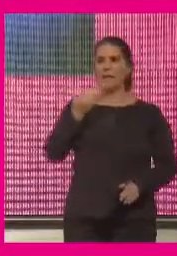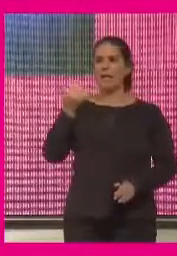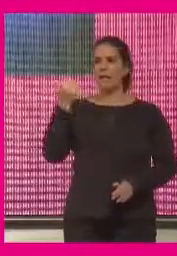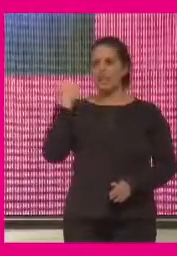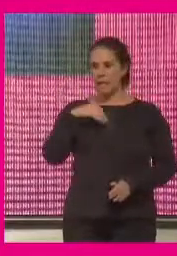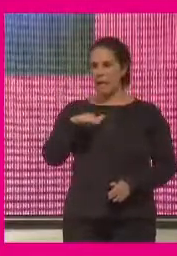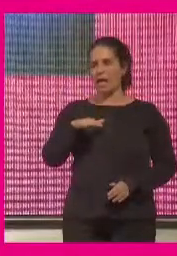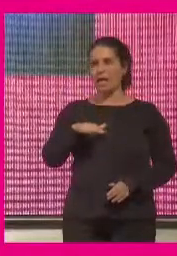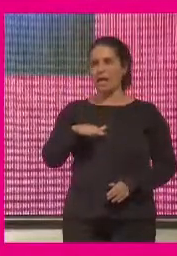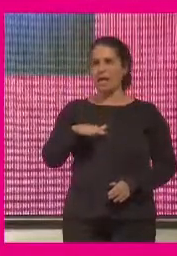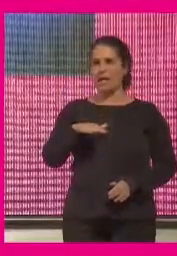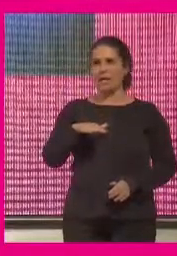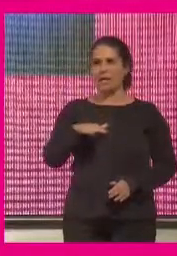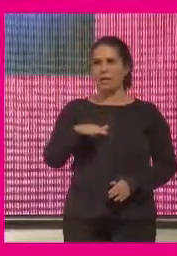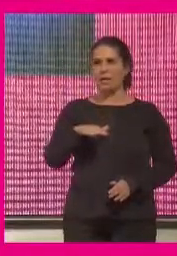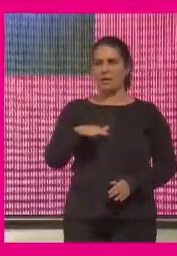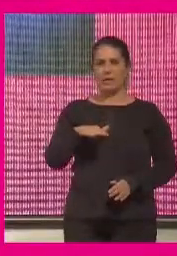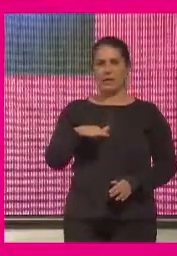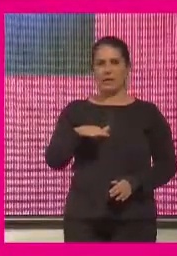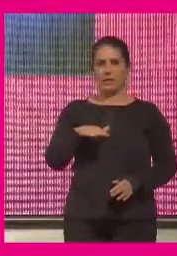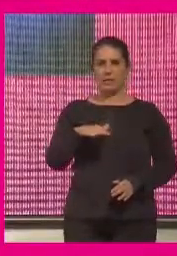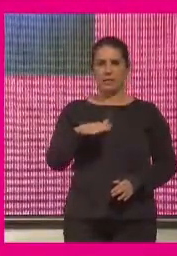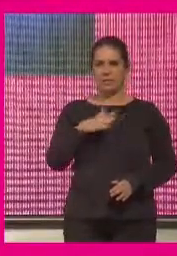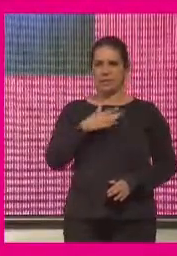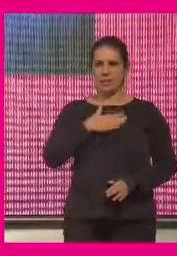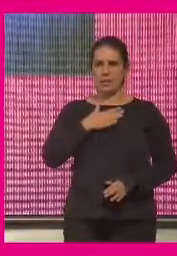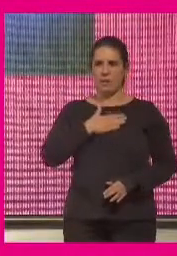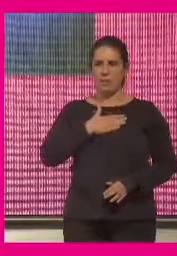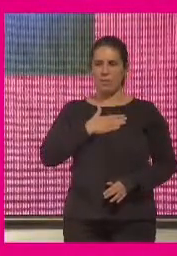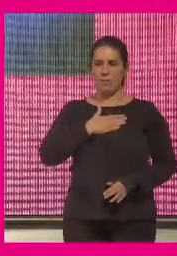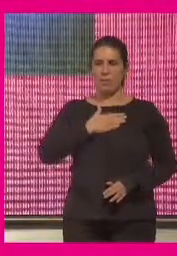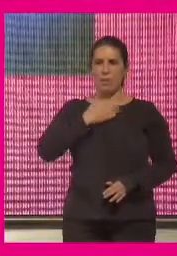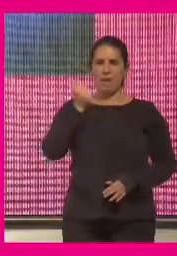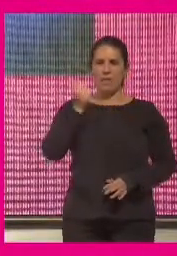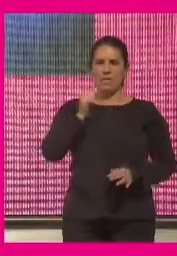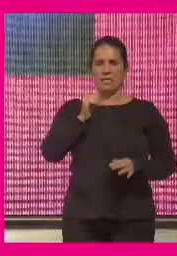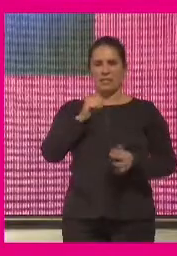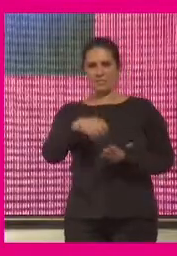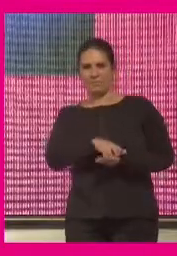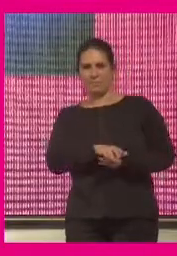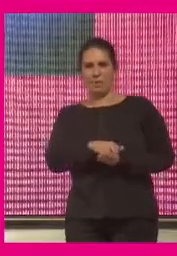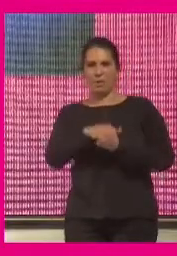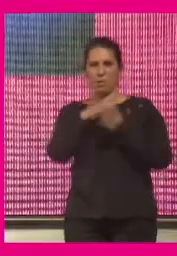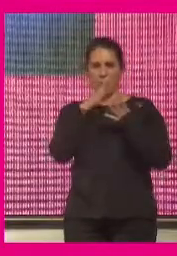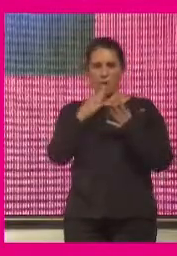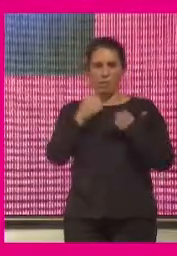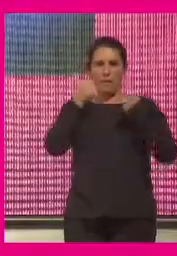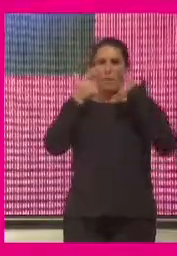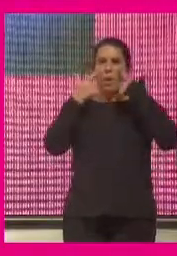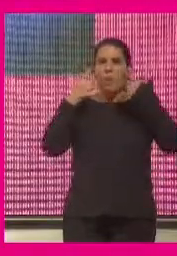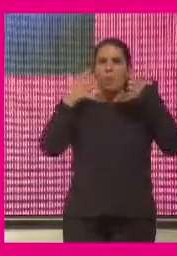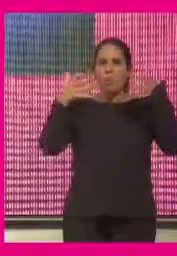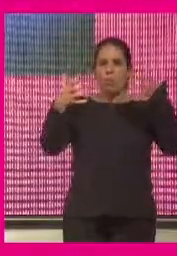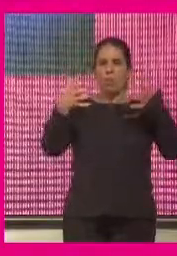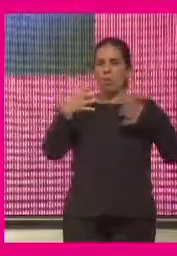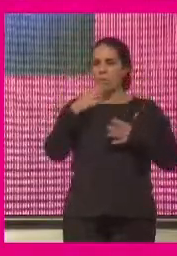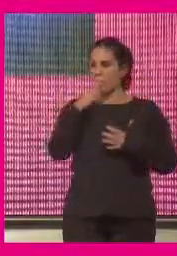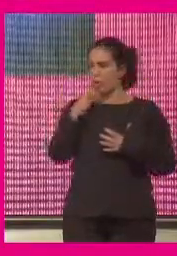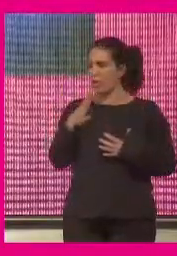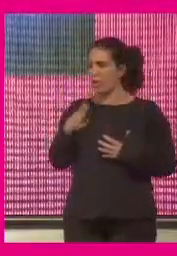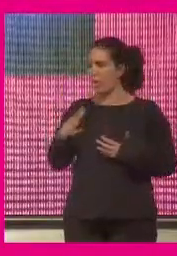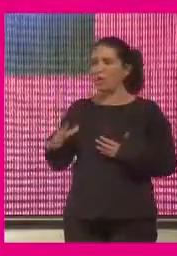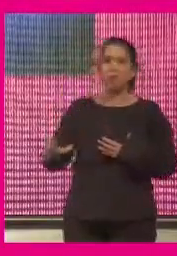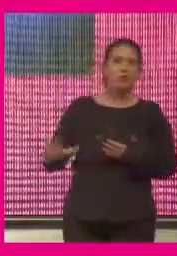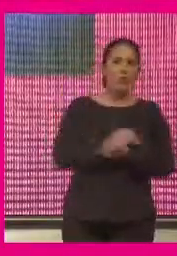ahora ya se ha puesto más en evidencia porque efectivamente todos de un modo u otro